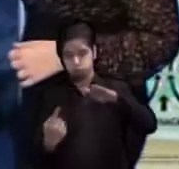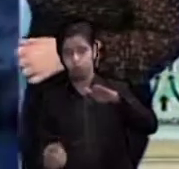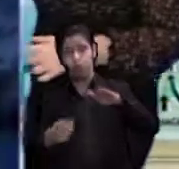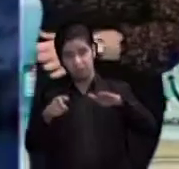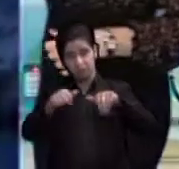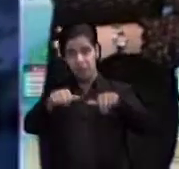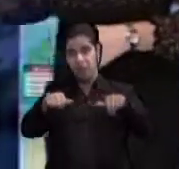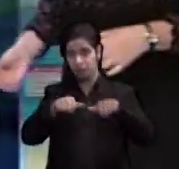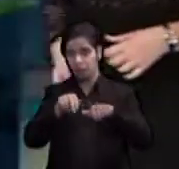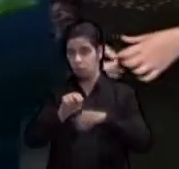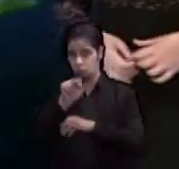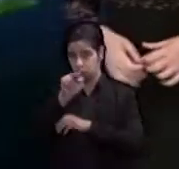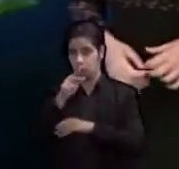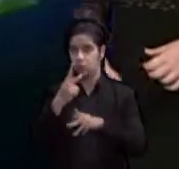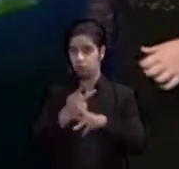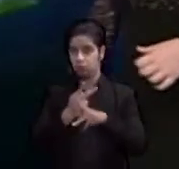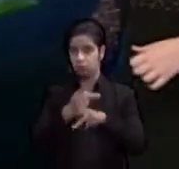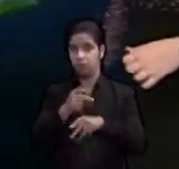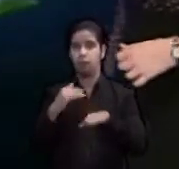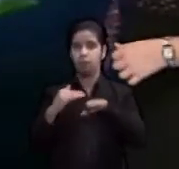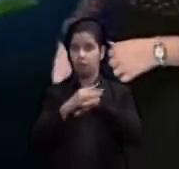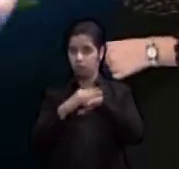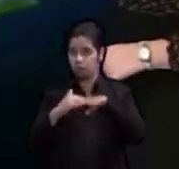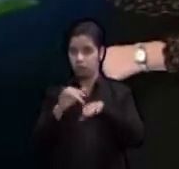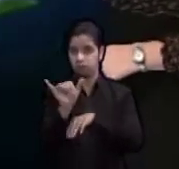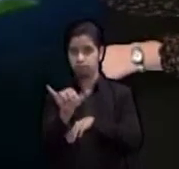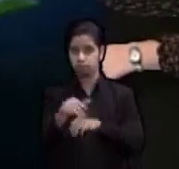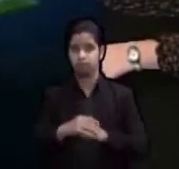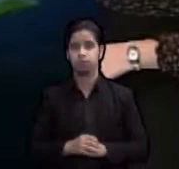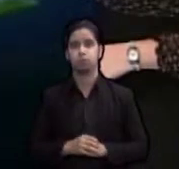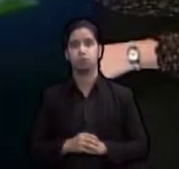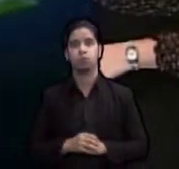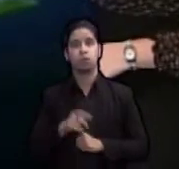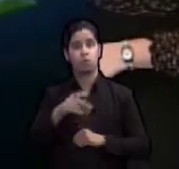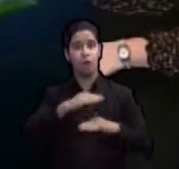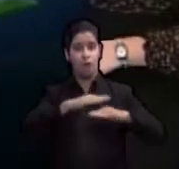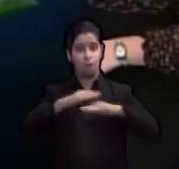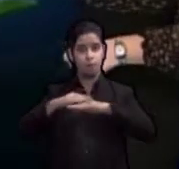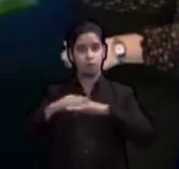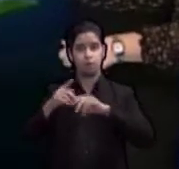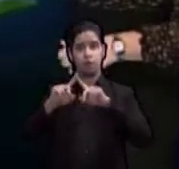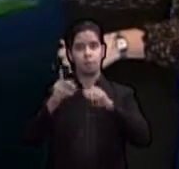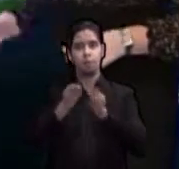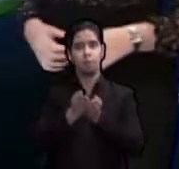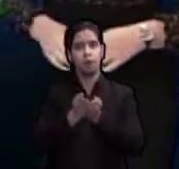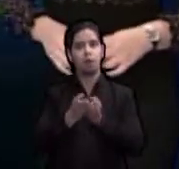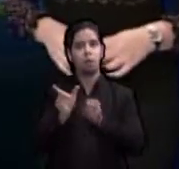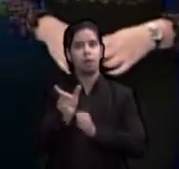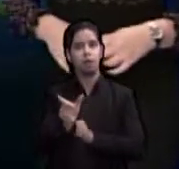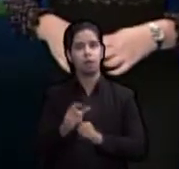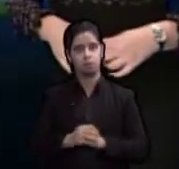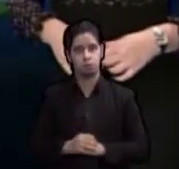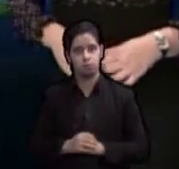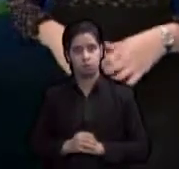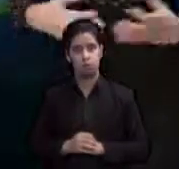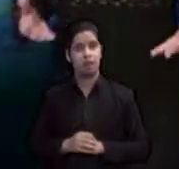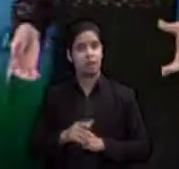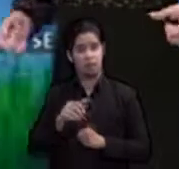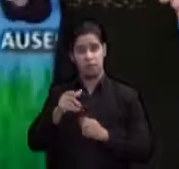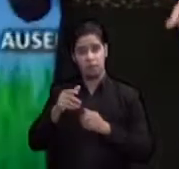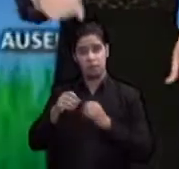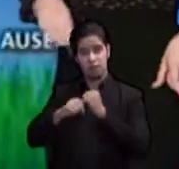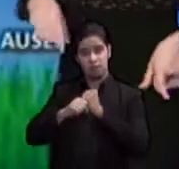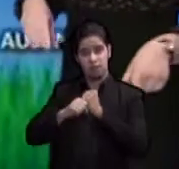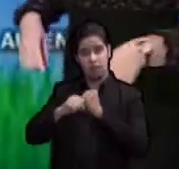costa norte, algunas playas con riesgo moderado de corrientes y una advertencia para operadores de embarcaciones pequeñas lejos de la costa. Las